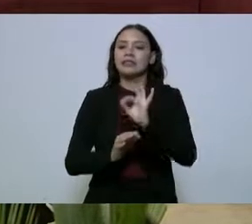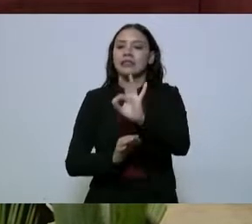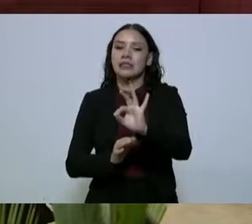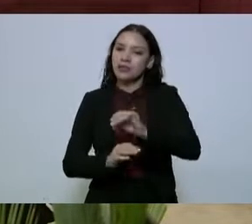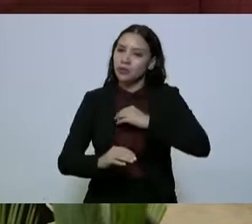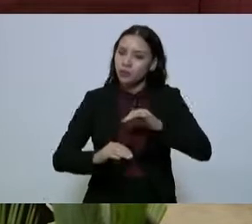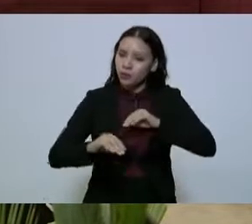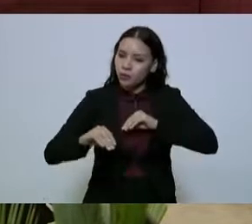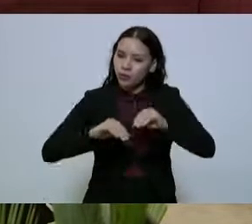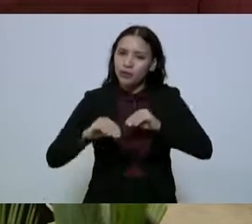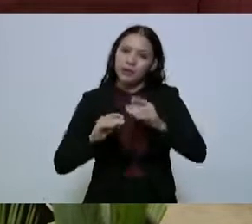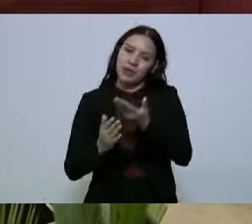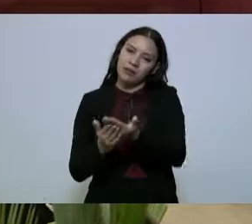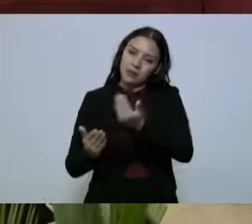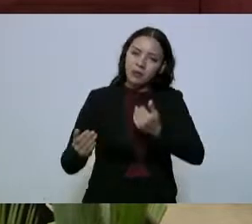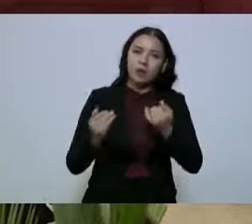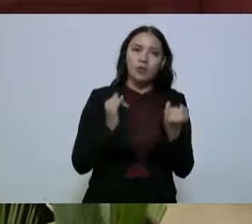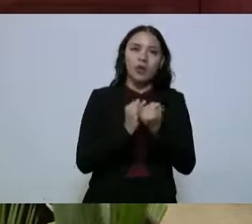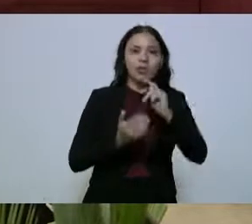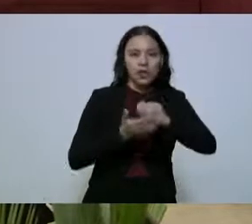hacia Tamaulipas también.